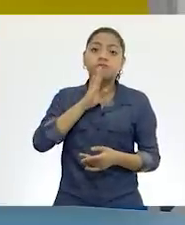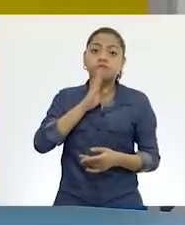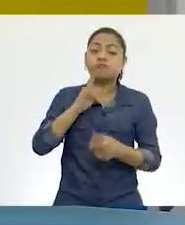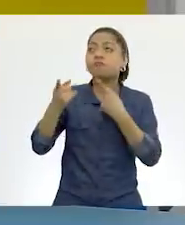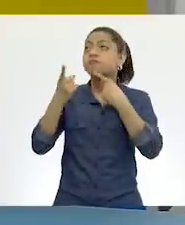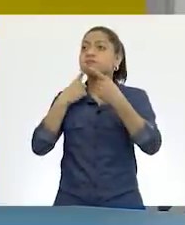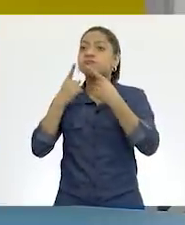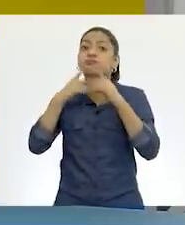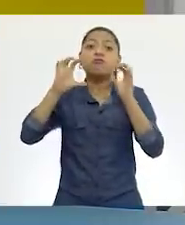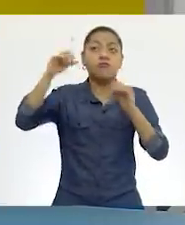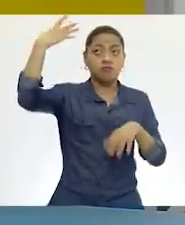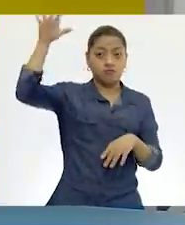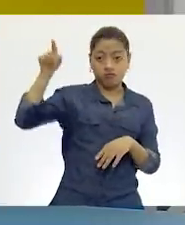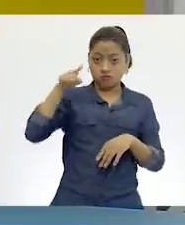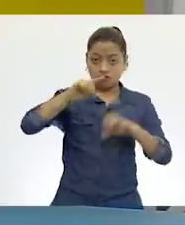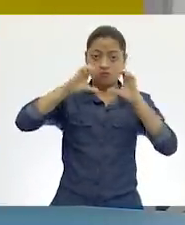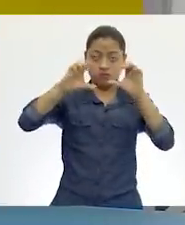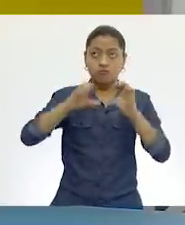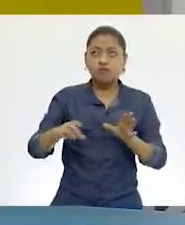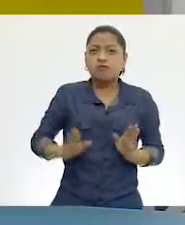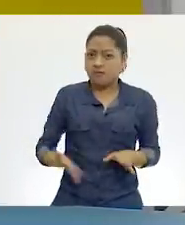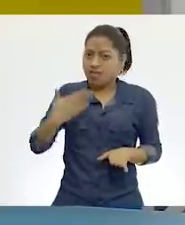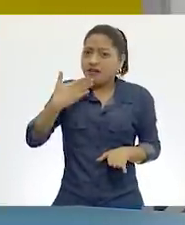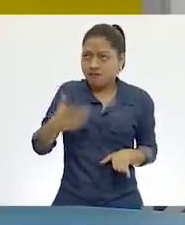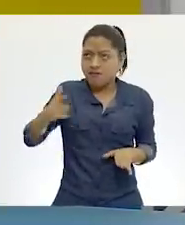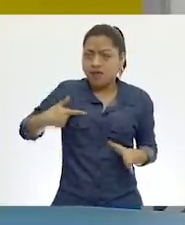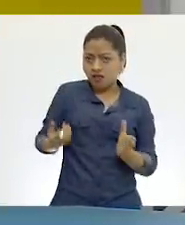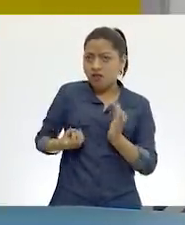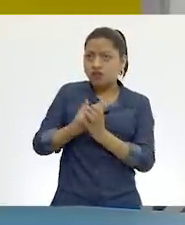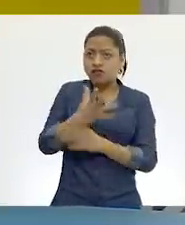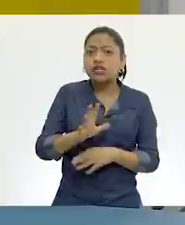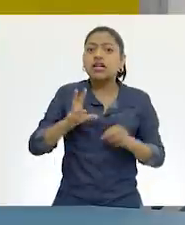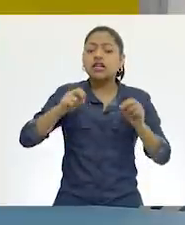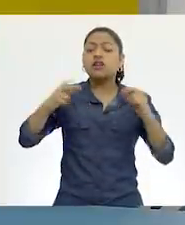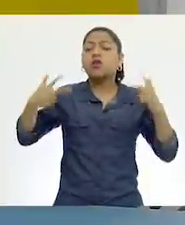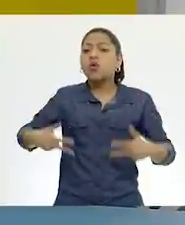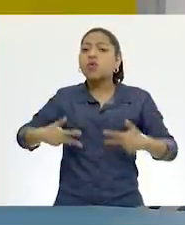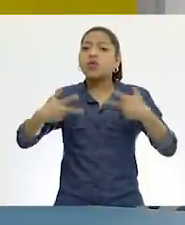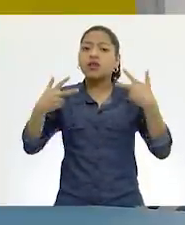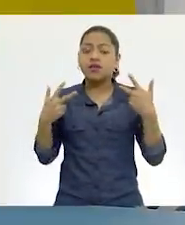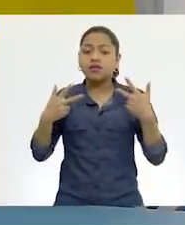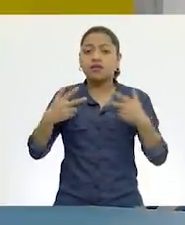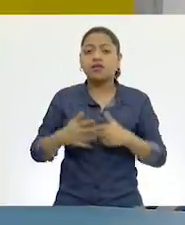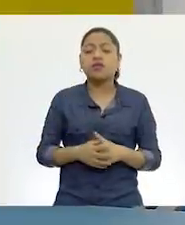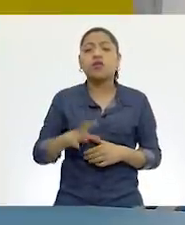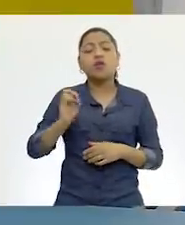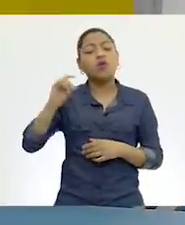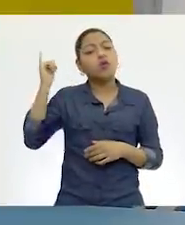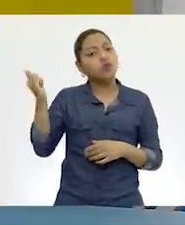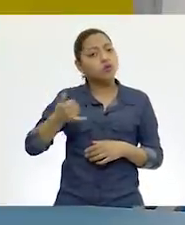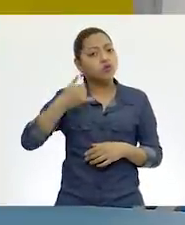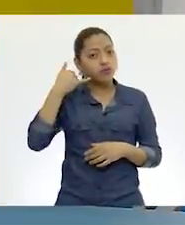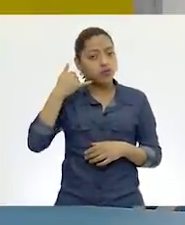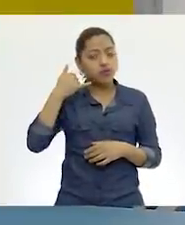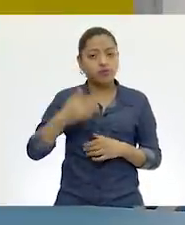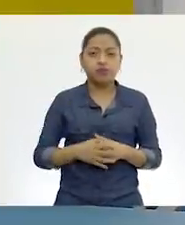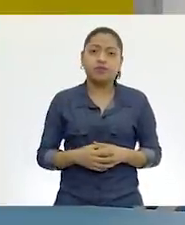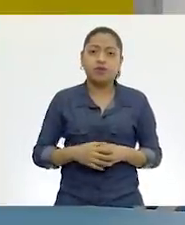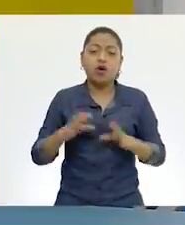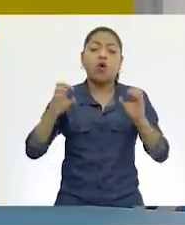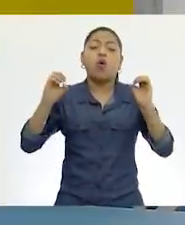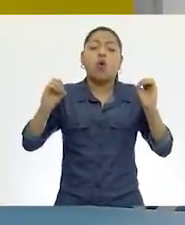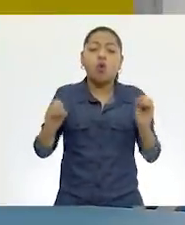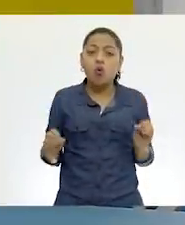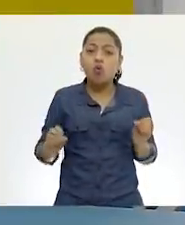persona que te cuida. Qué tan prudente es hacer, pues una videollamada, una llamada telefónica, o inclusive